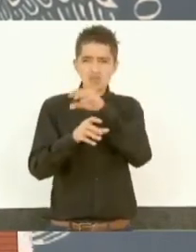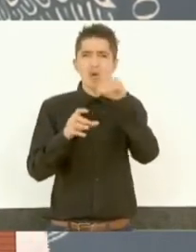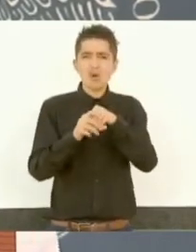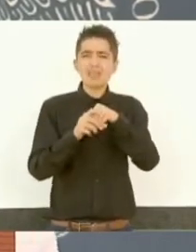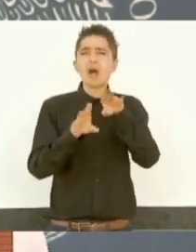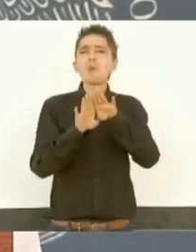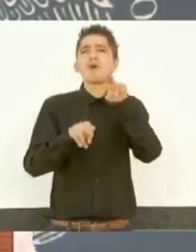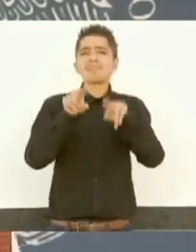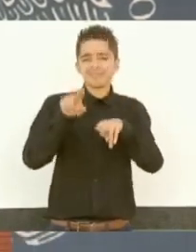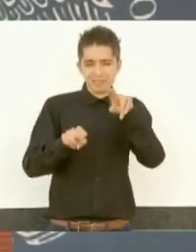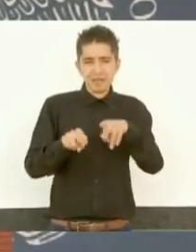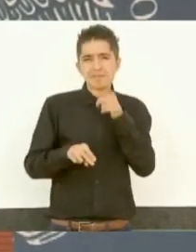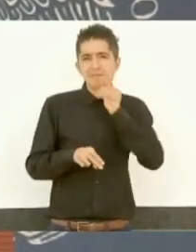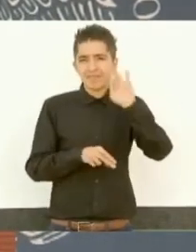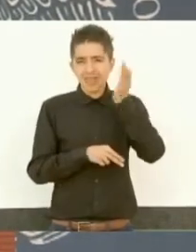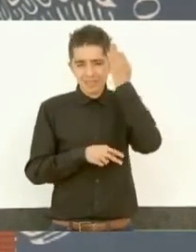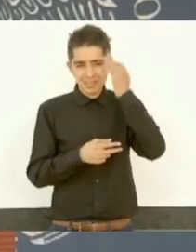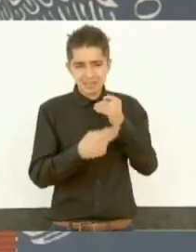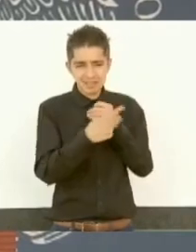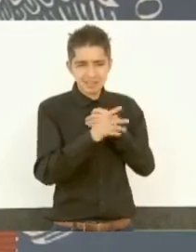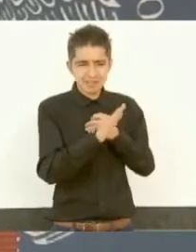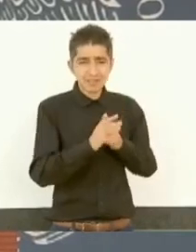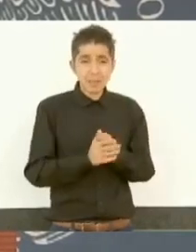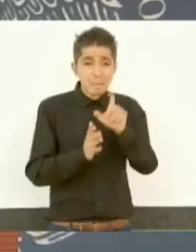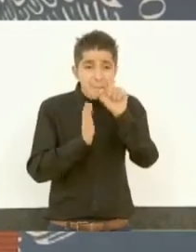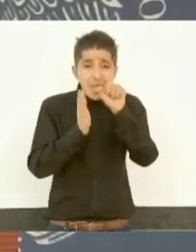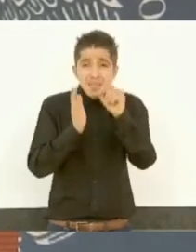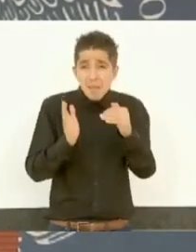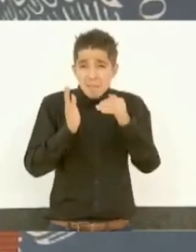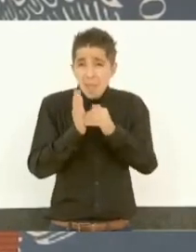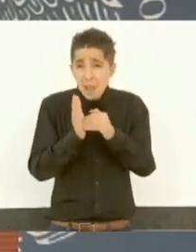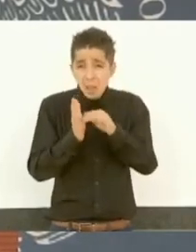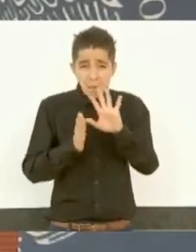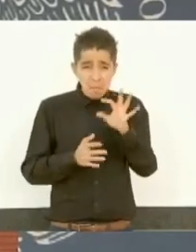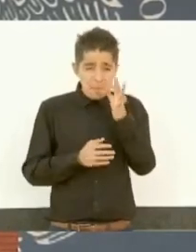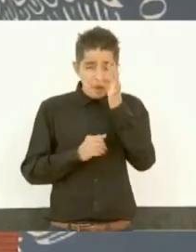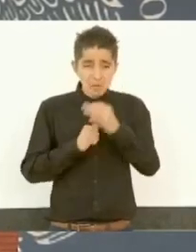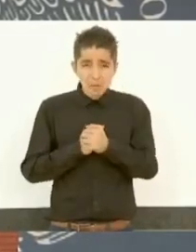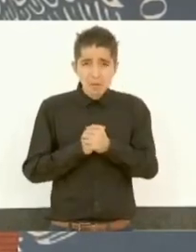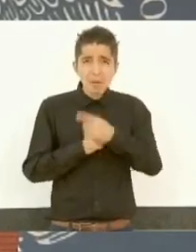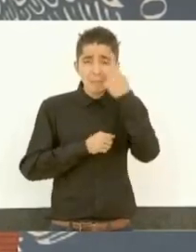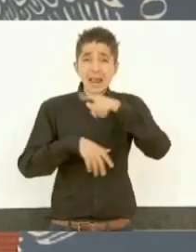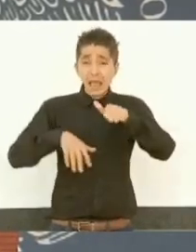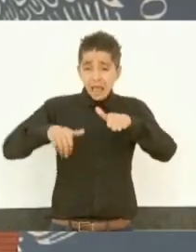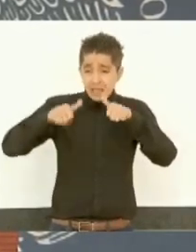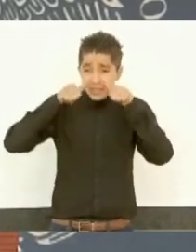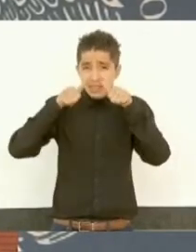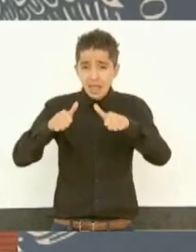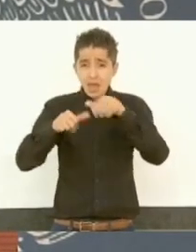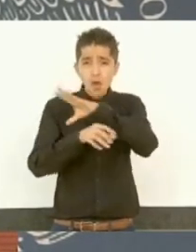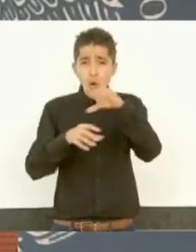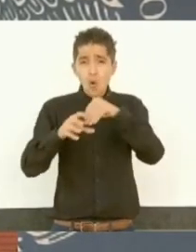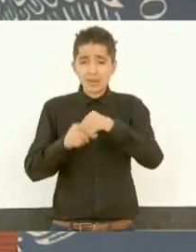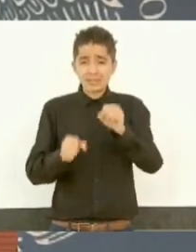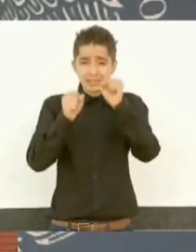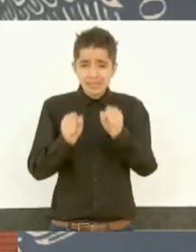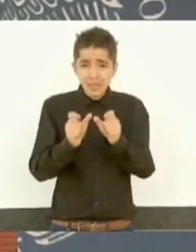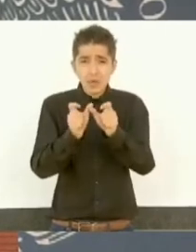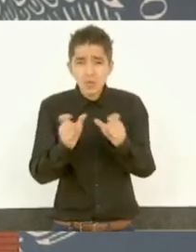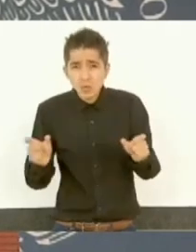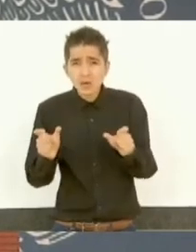Policía Federal. 20 mil, 20 para atender la demanda de seguridad